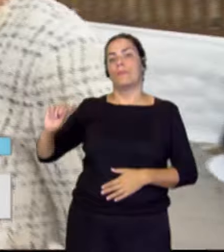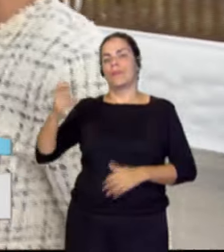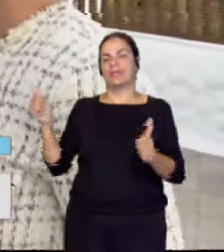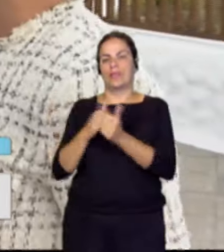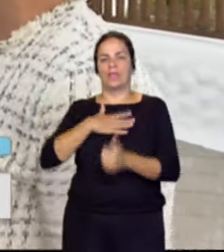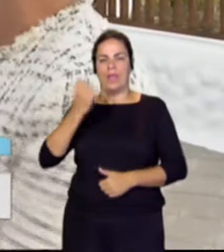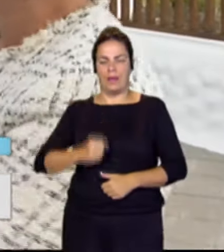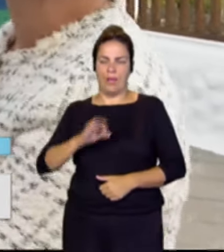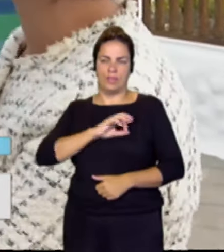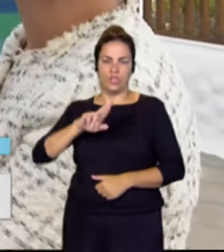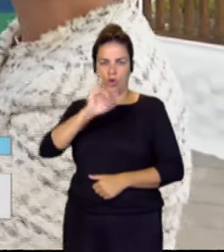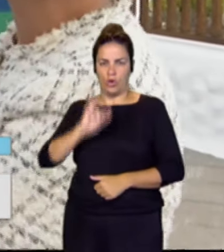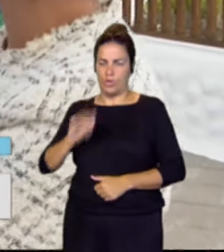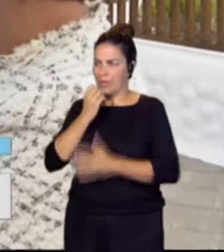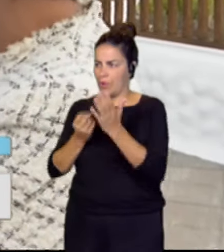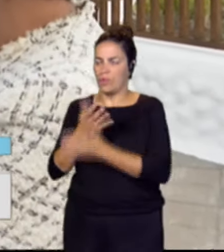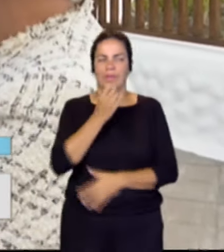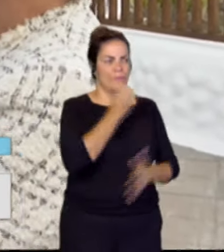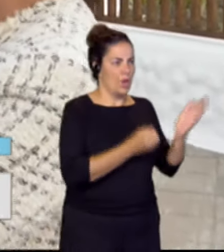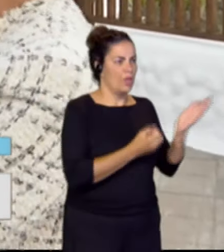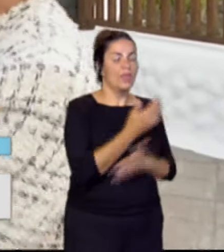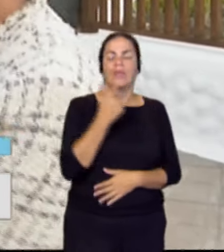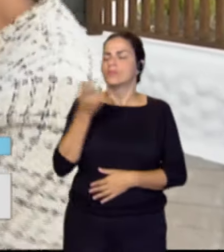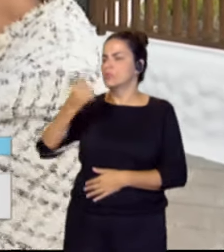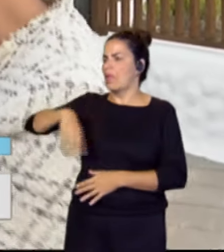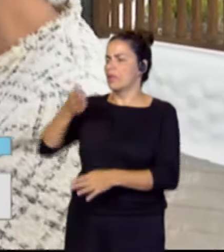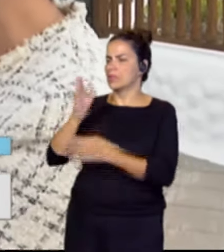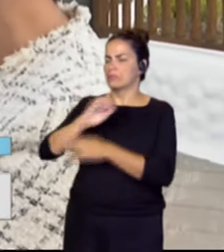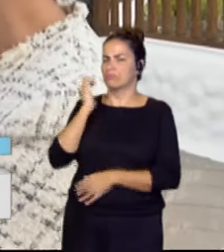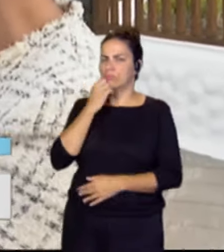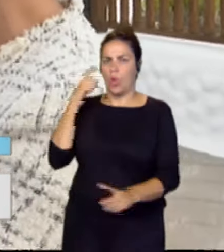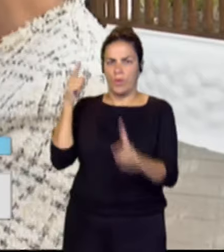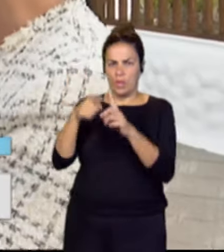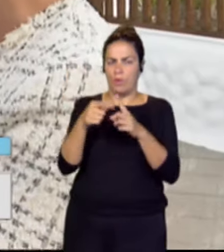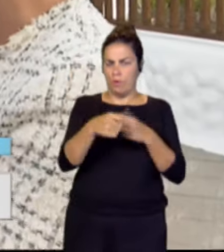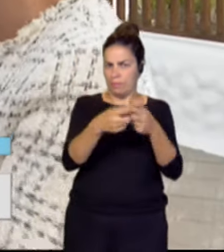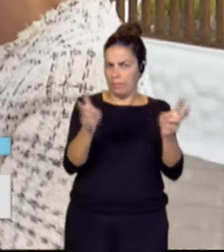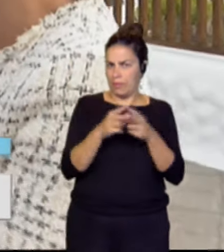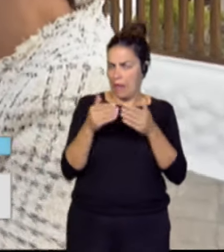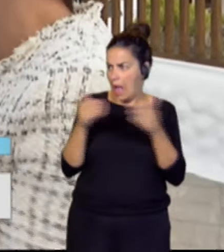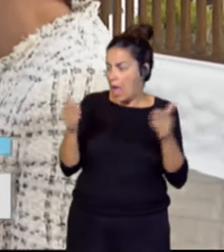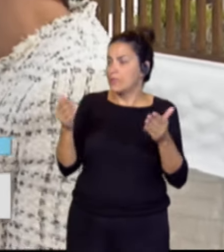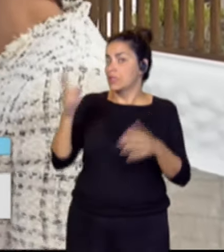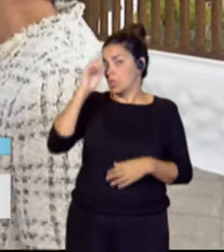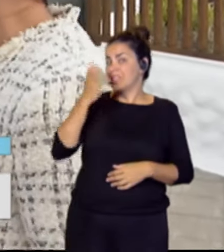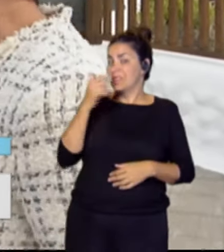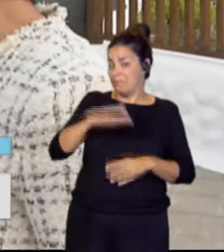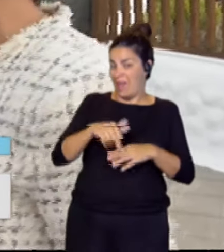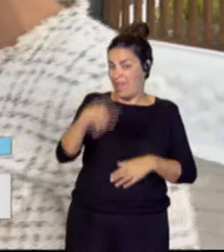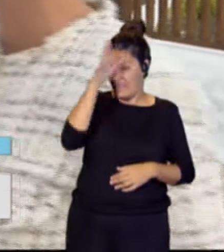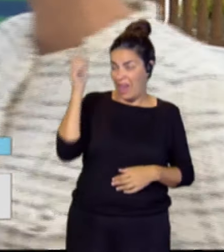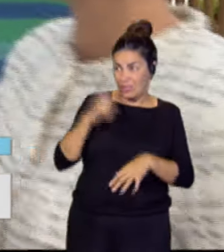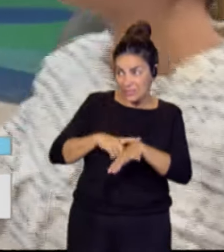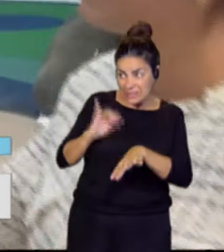Hola, ¿qué tal? Muy buenos días. Bueno, decíamos que han presentado ese recurso, ¿no?, con el objetivo, con la idea de poder abrir esta piscina. No sé si de cara a este verano ya dará